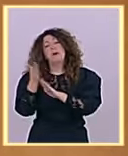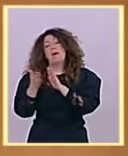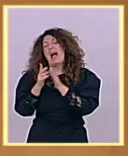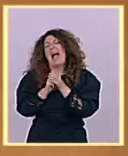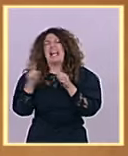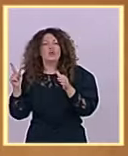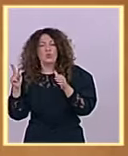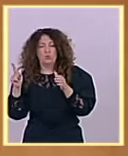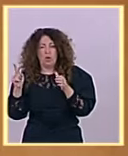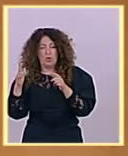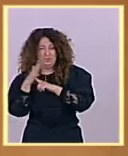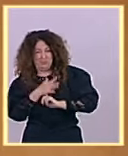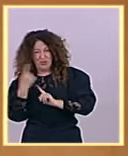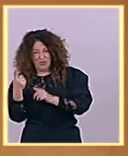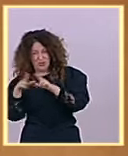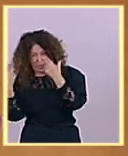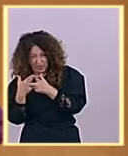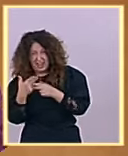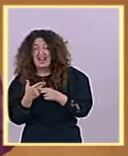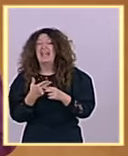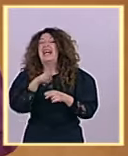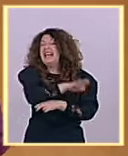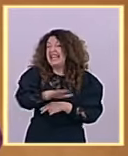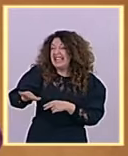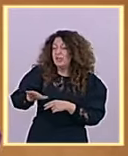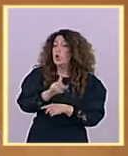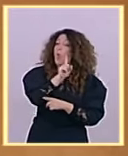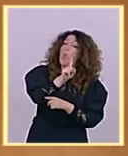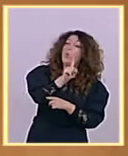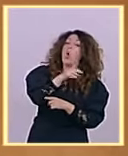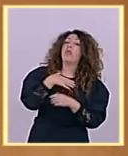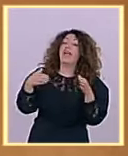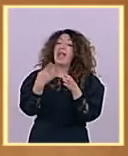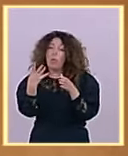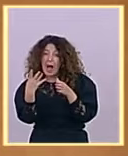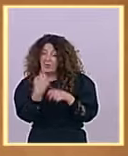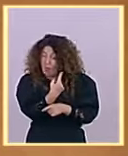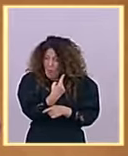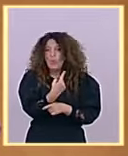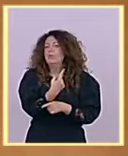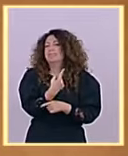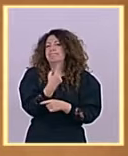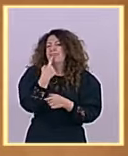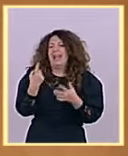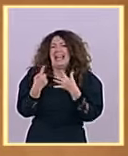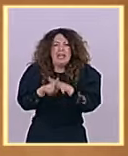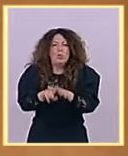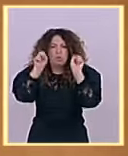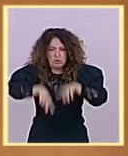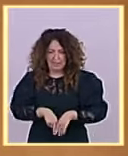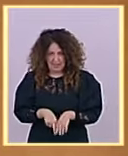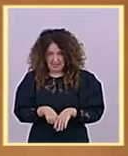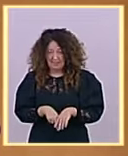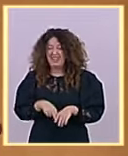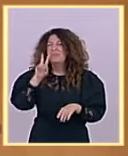niñas justamente a una situación de falta de inclusión duplicaron el número de jóvenes que tenían que emigrar cada